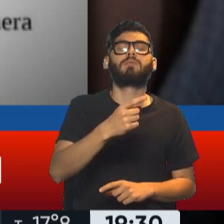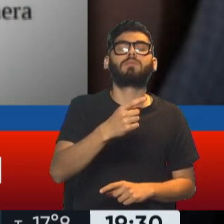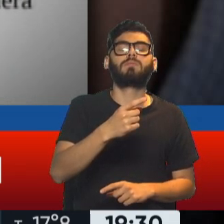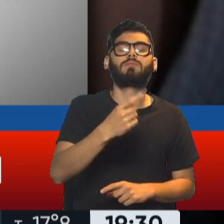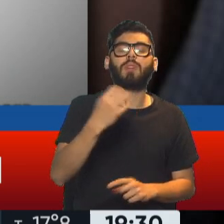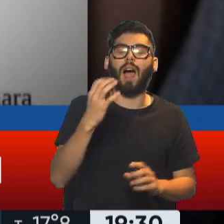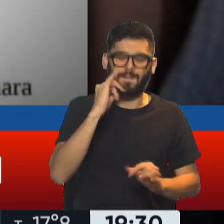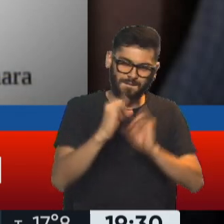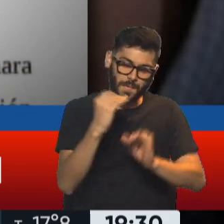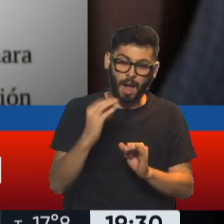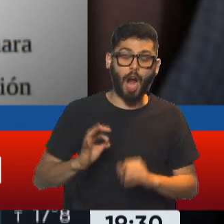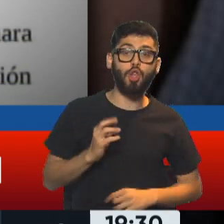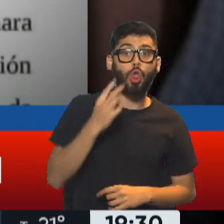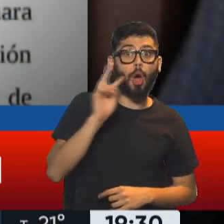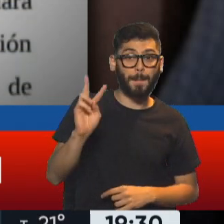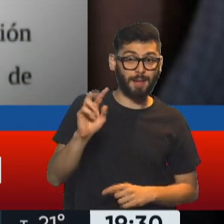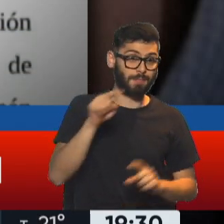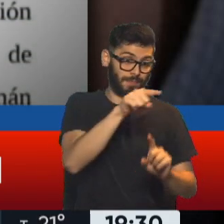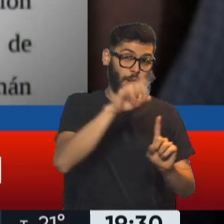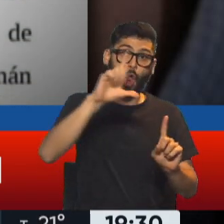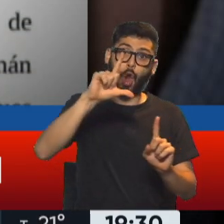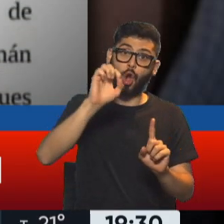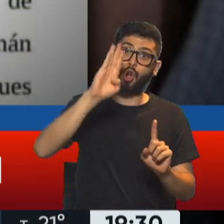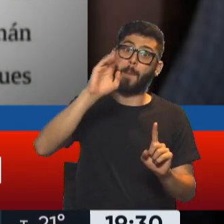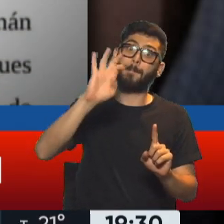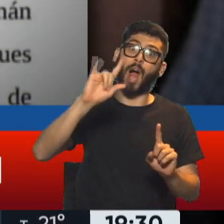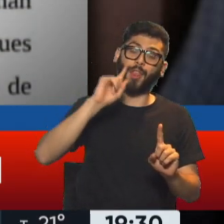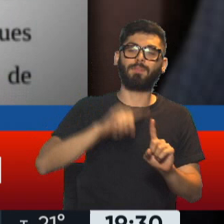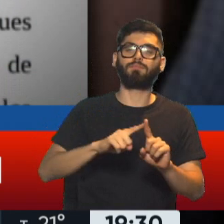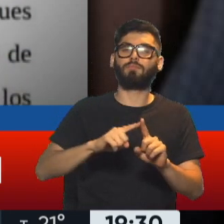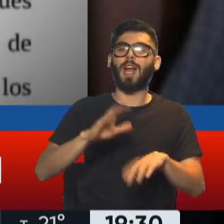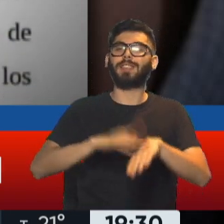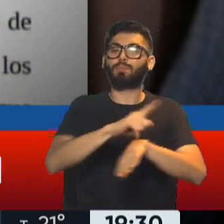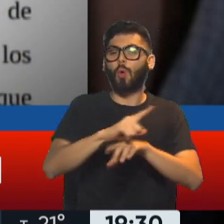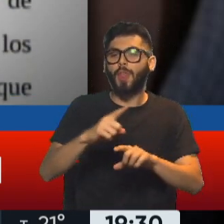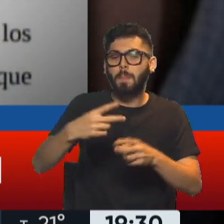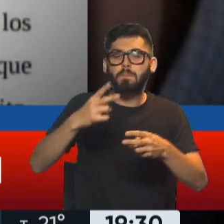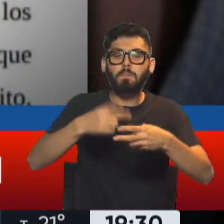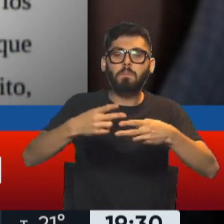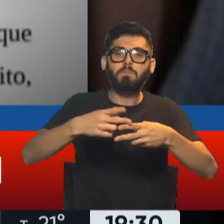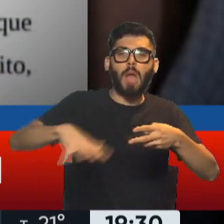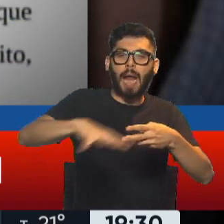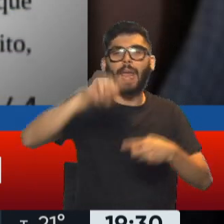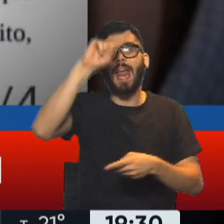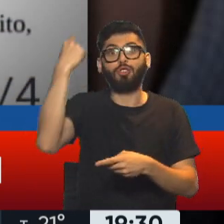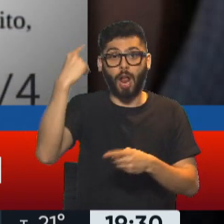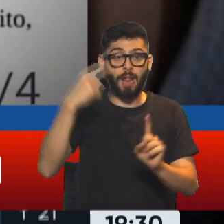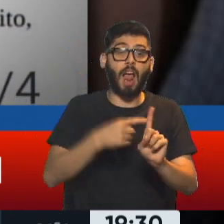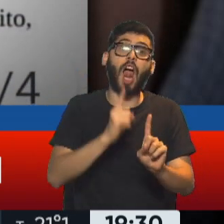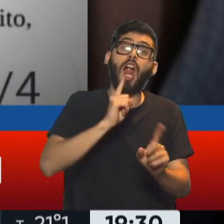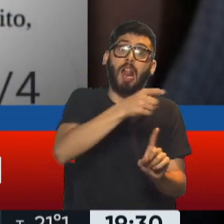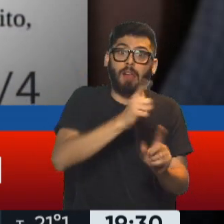2000 Lombardi, a cargo del área de parques nacionales, decidió la compra de unos